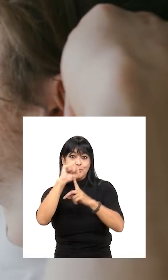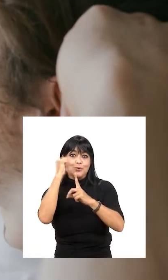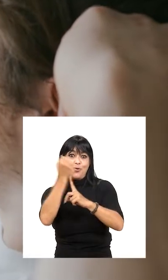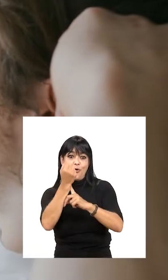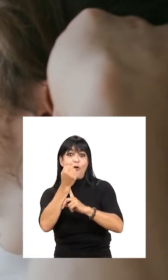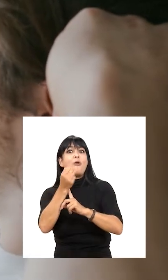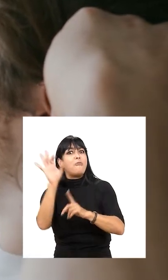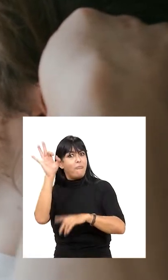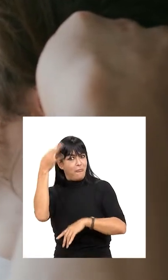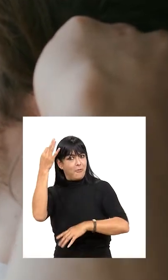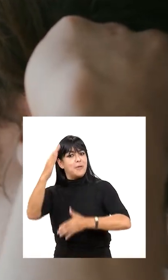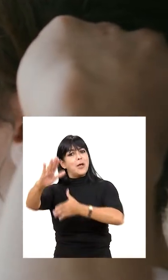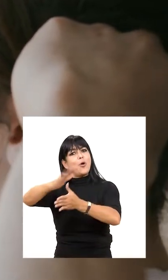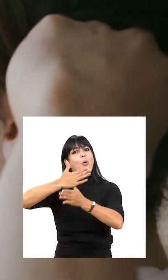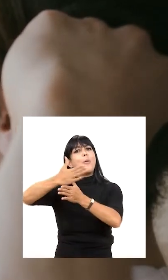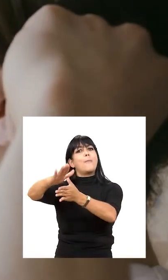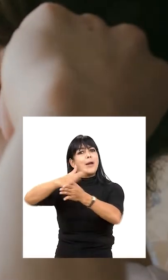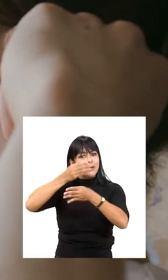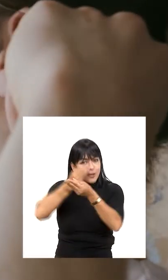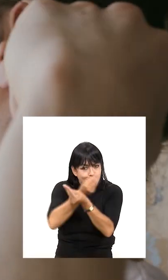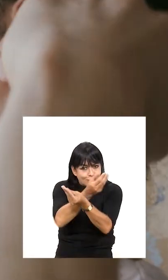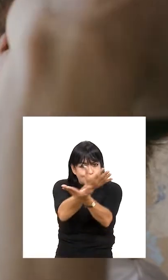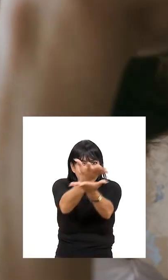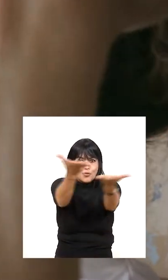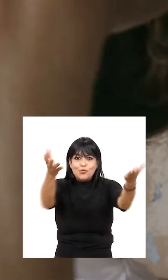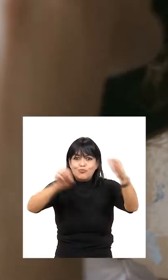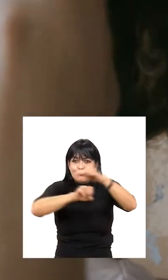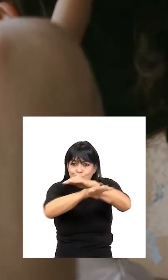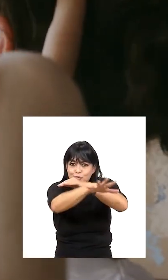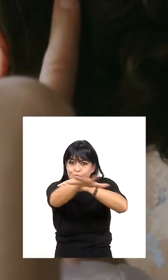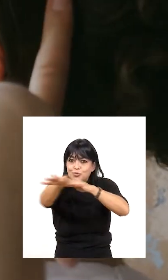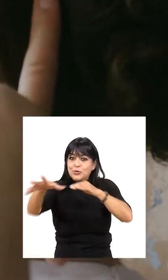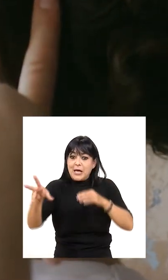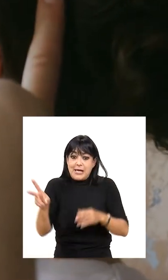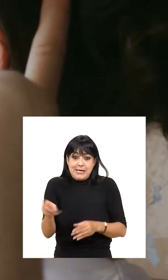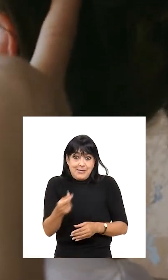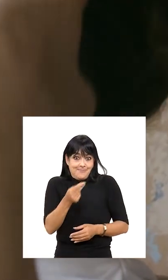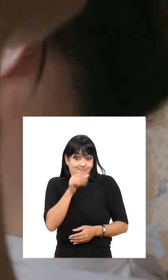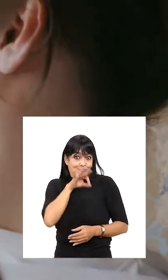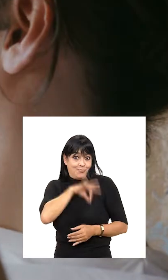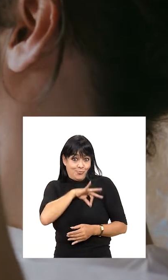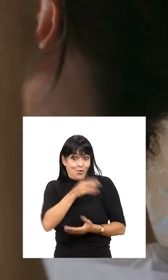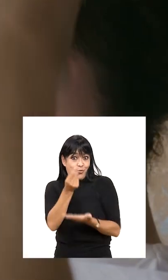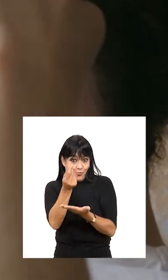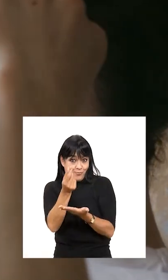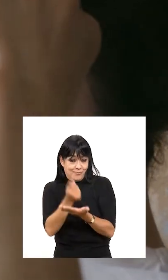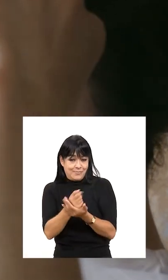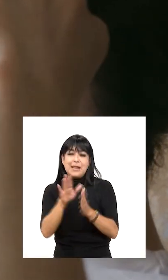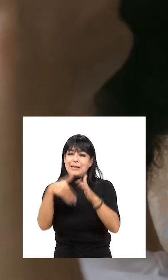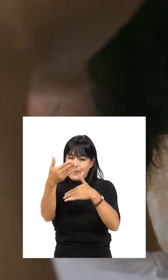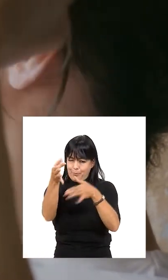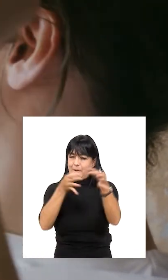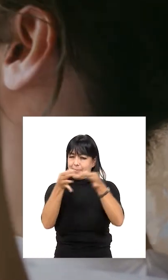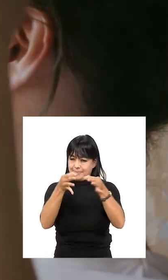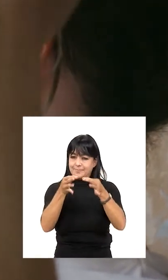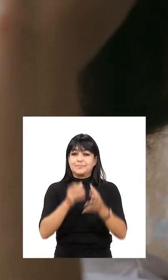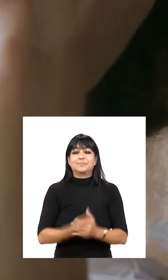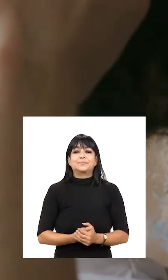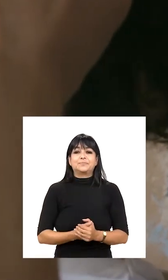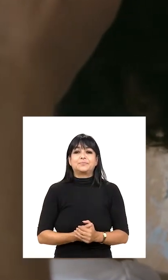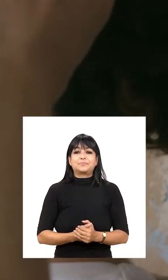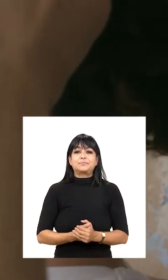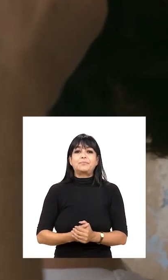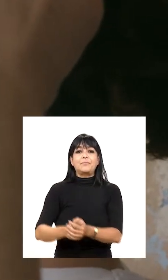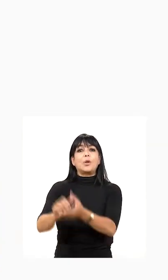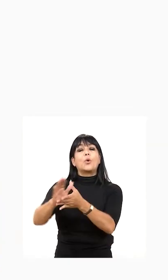las redes sociales como una buena forma de compartir lo que escriben y percibir ingresos. Ya les hablaré de esto